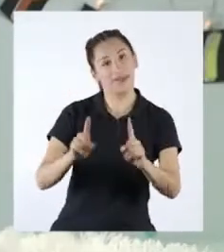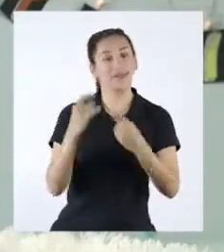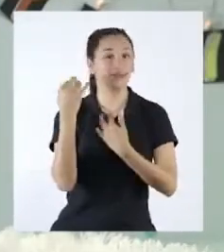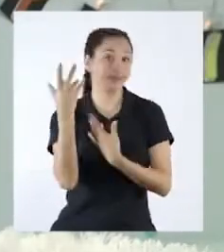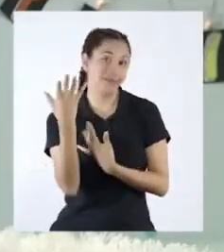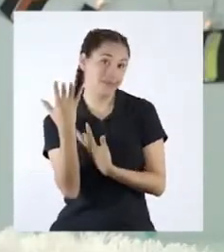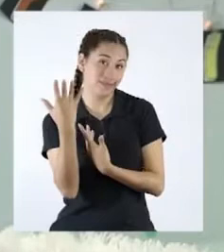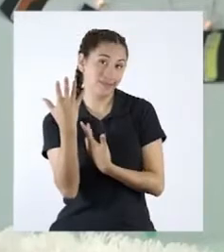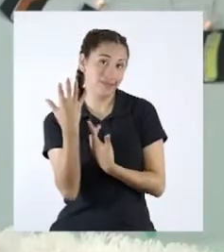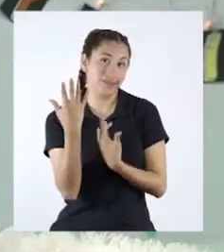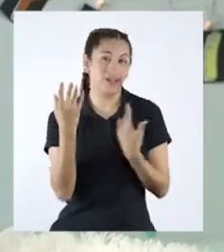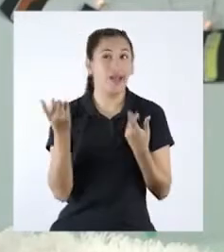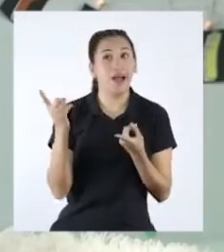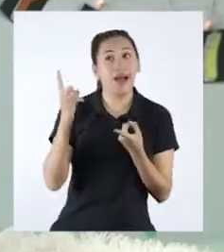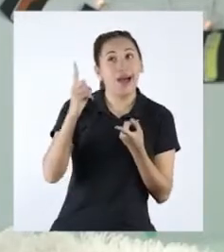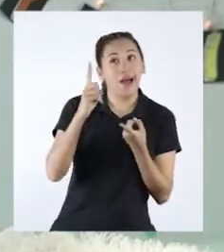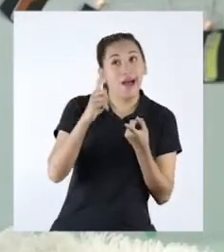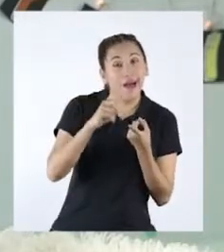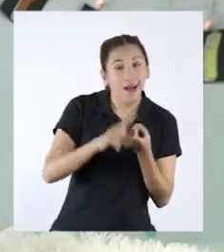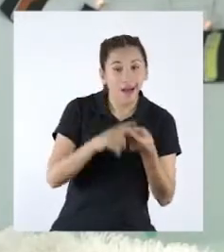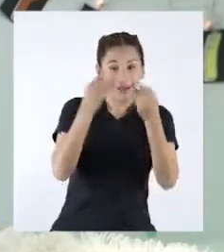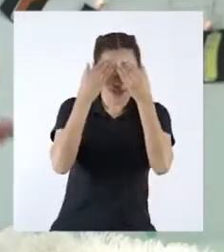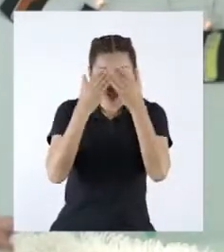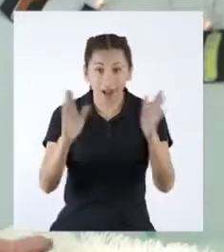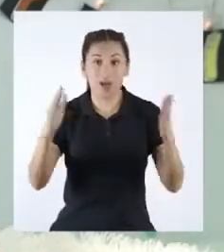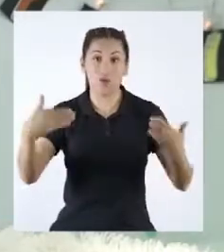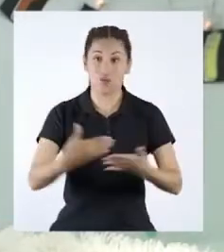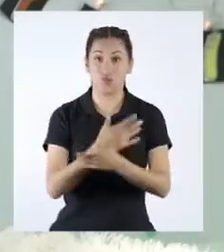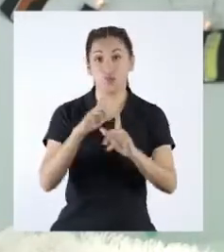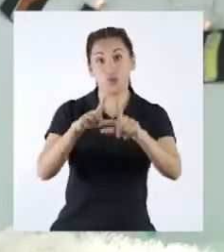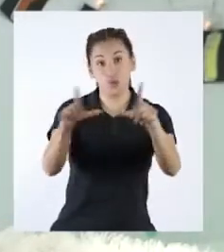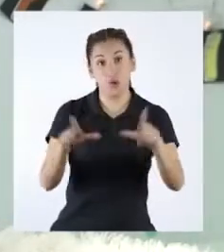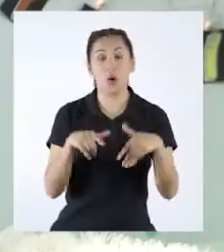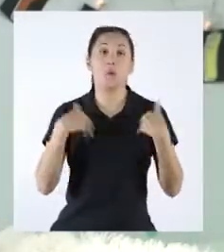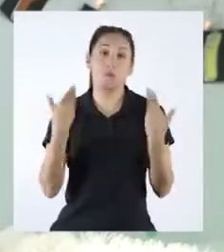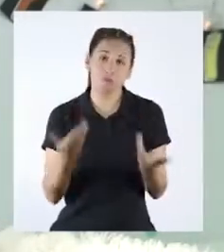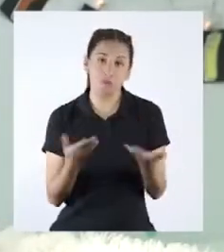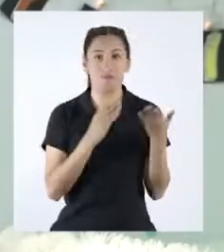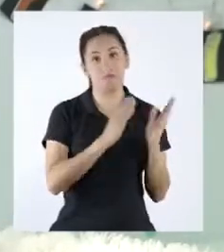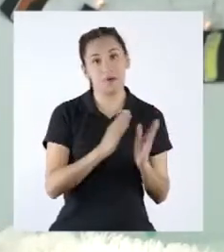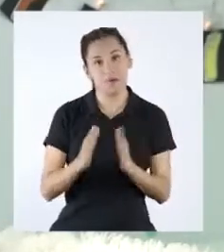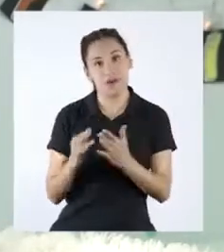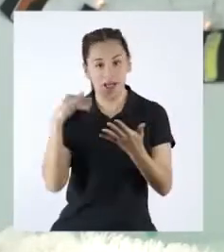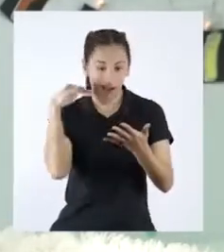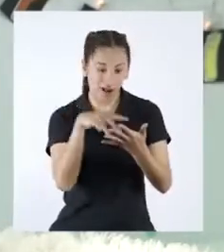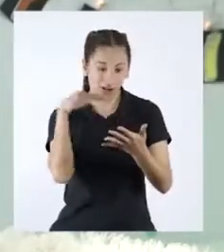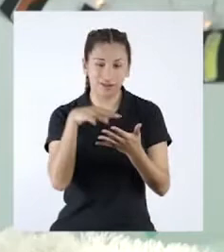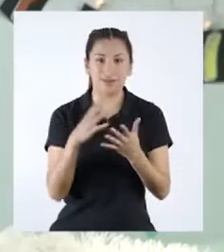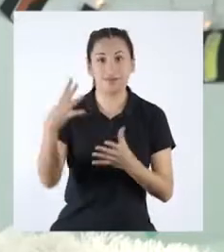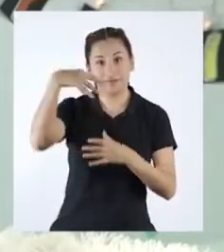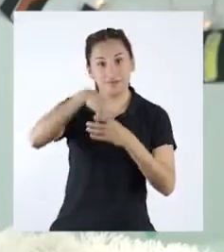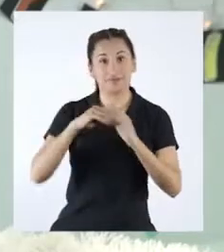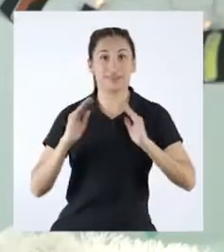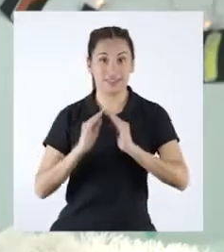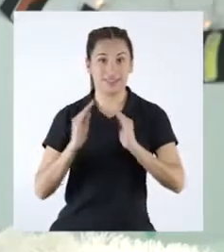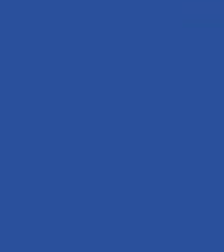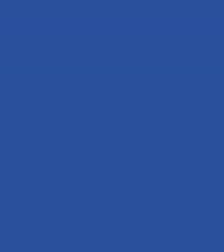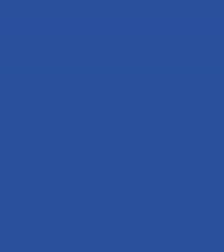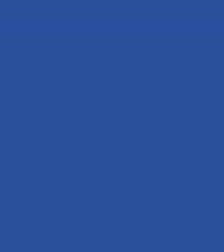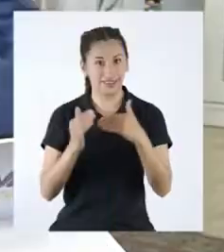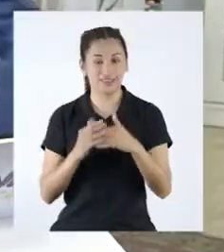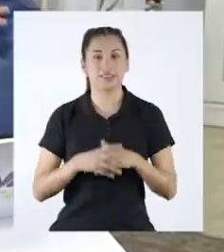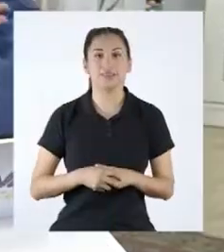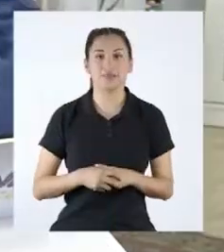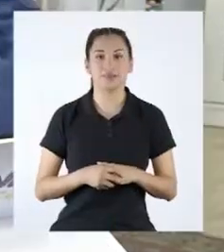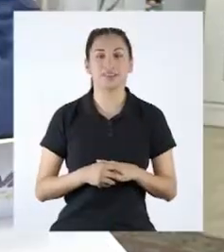mientras esperamos a que se presente una oportunidad para descubrir nuevos lugares, podemos prepararnos estudiando desde casa cerca de